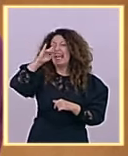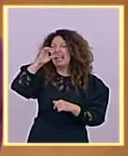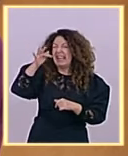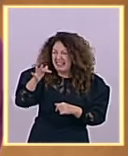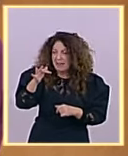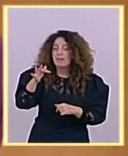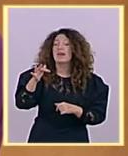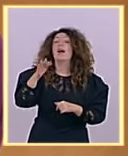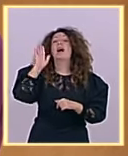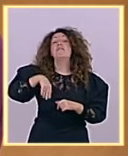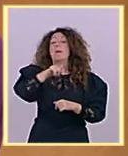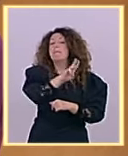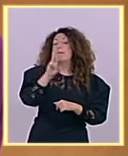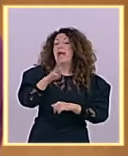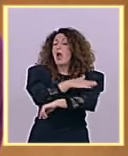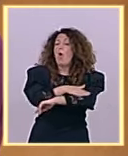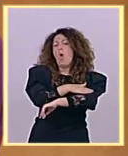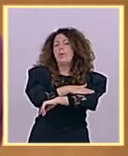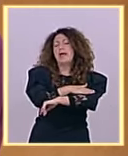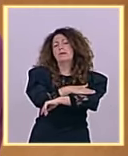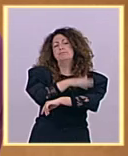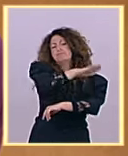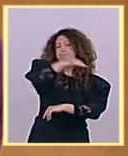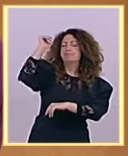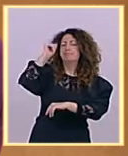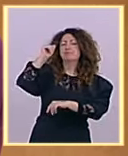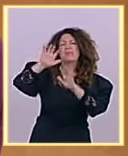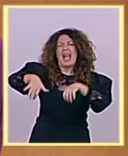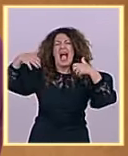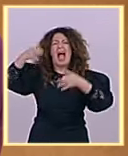porque obstruía el trabajo de este organismo independiente?